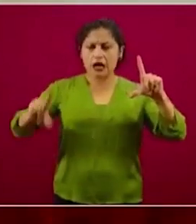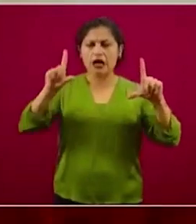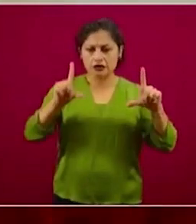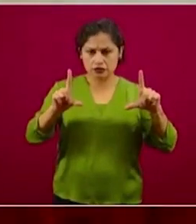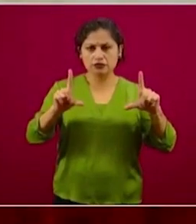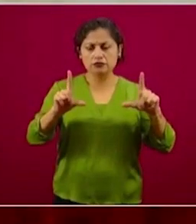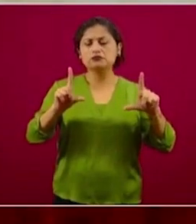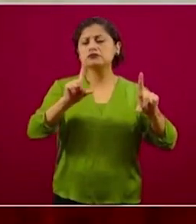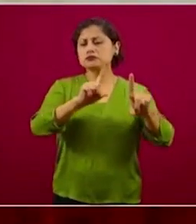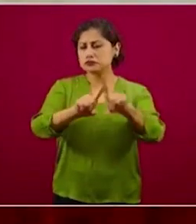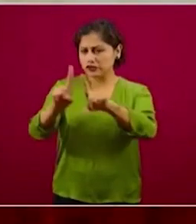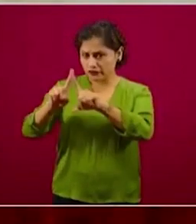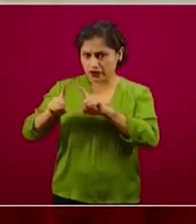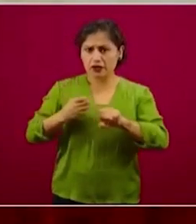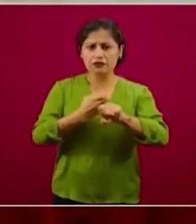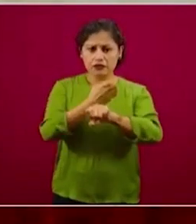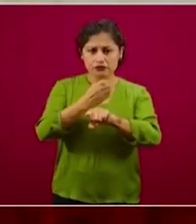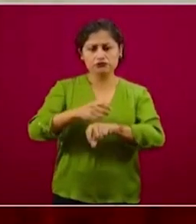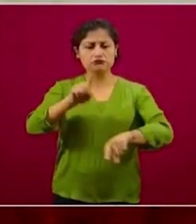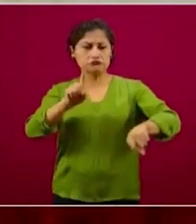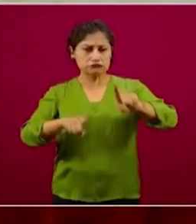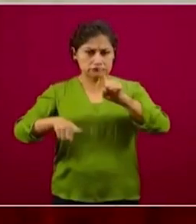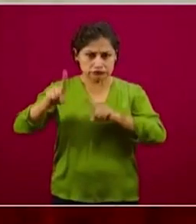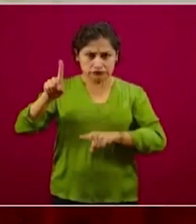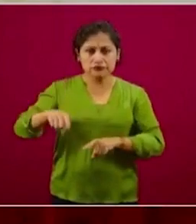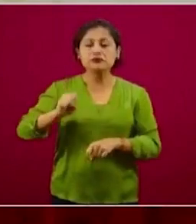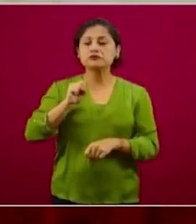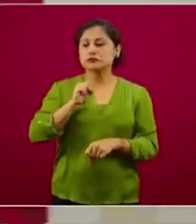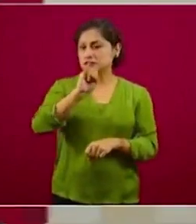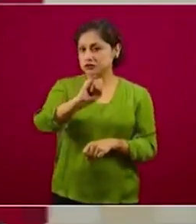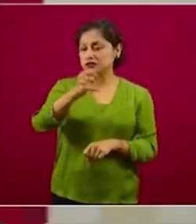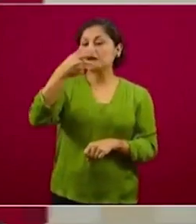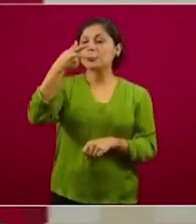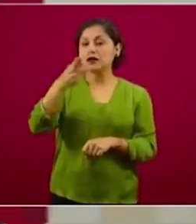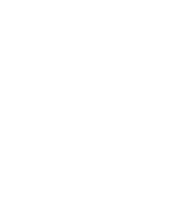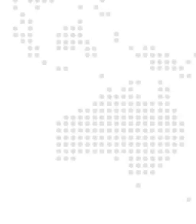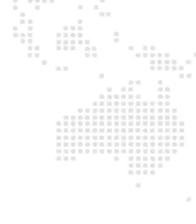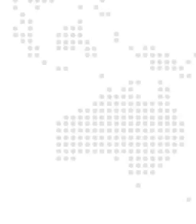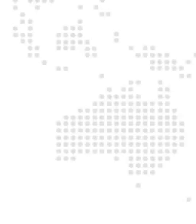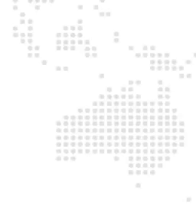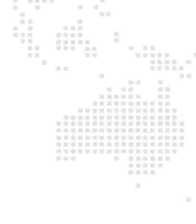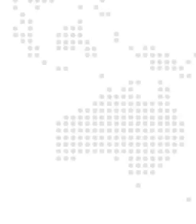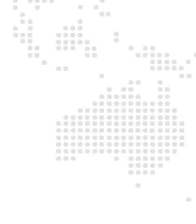variación en los distintos estados, pero con una reducción bastante significativa.